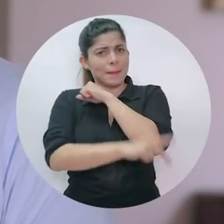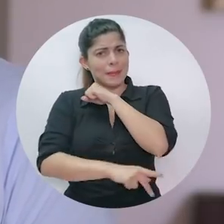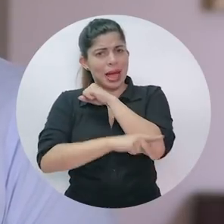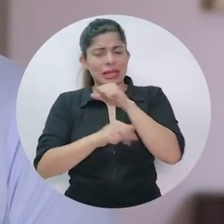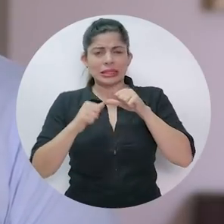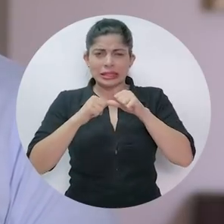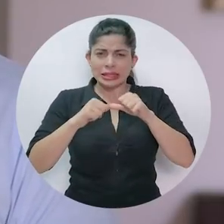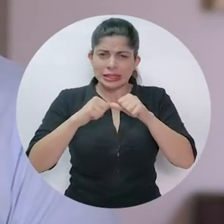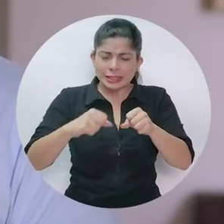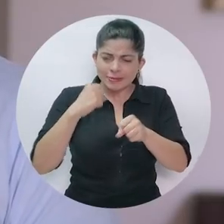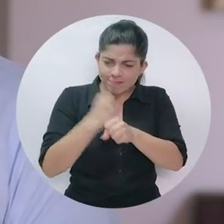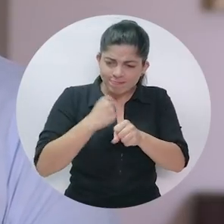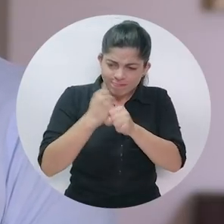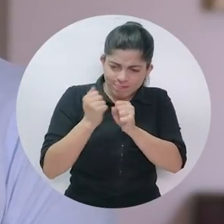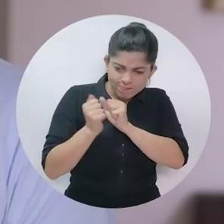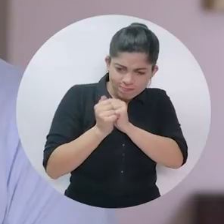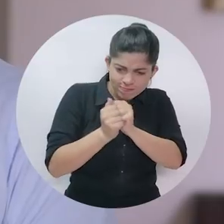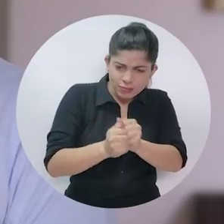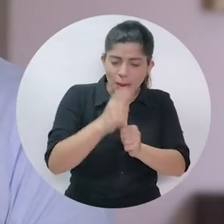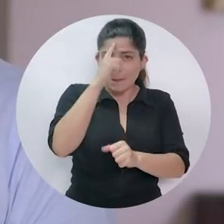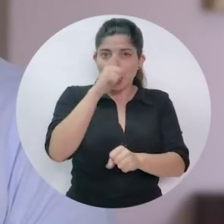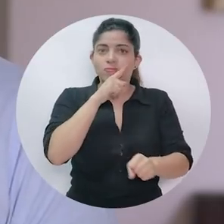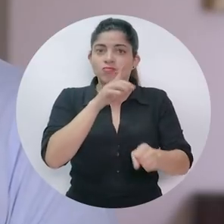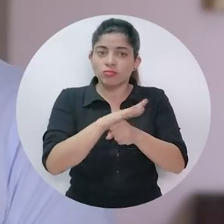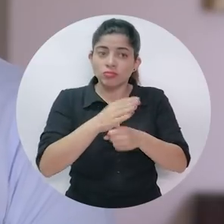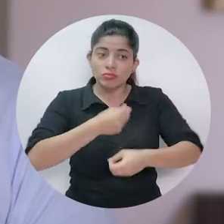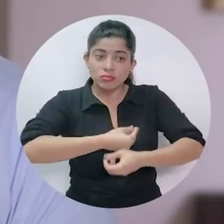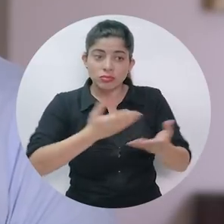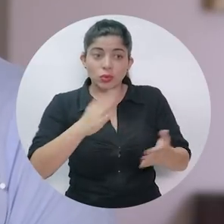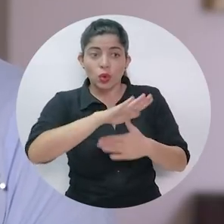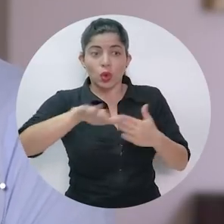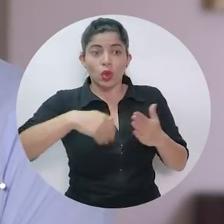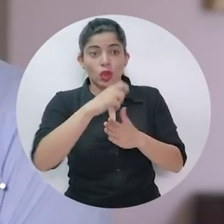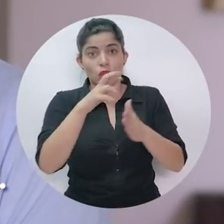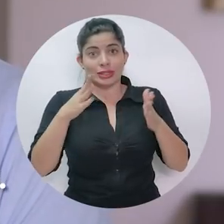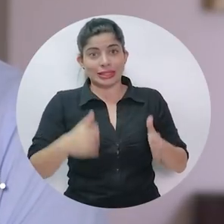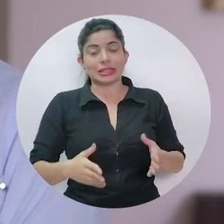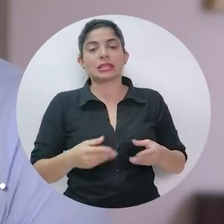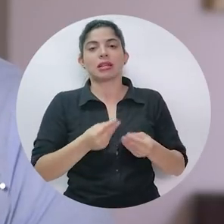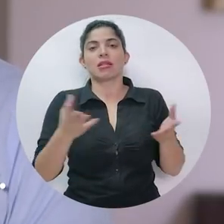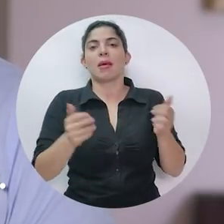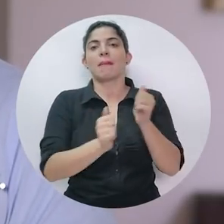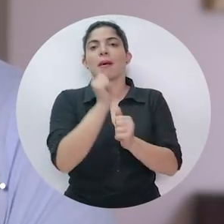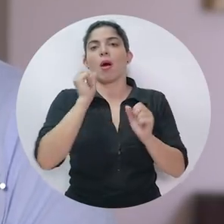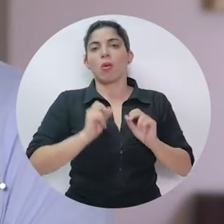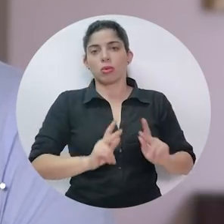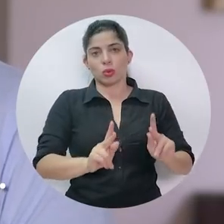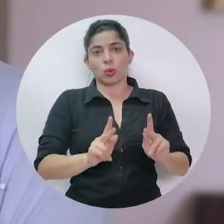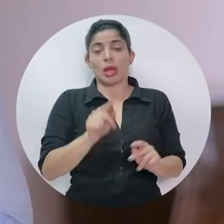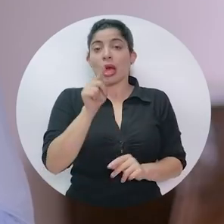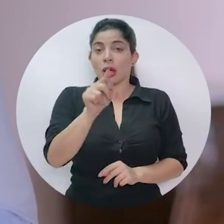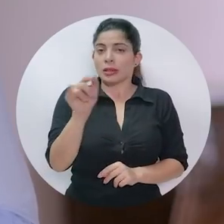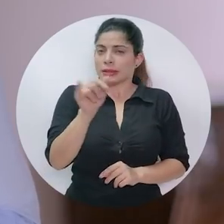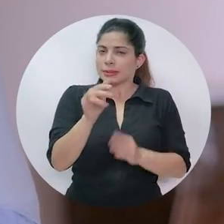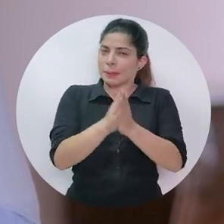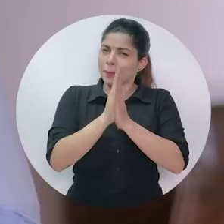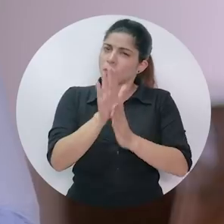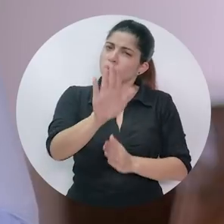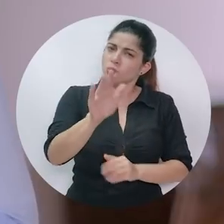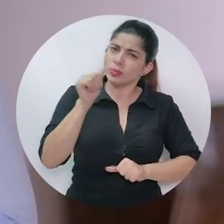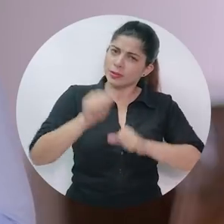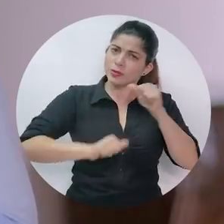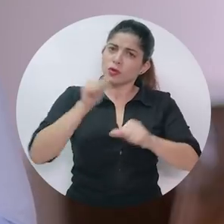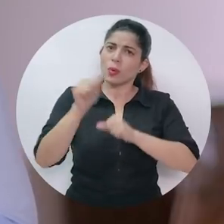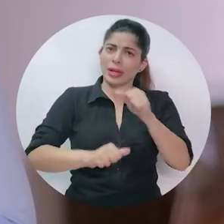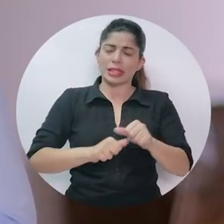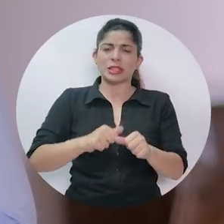nuestro país y que sigamos trabajando por garantizarle a las y los costarricenses más oportunidades. A usted le